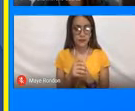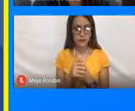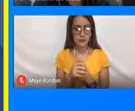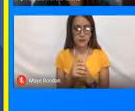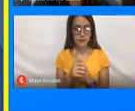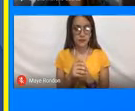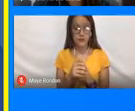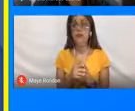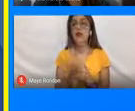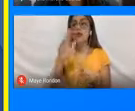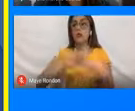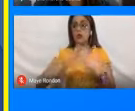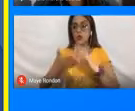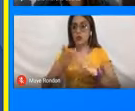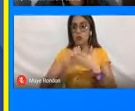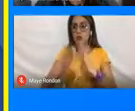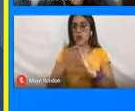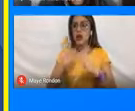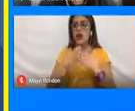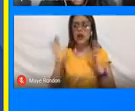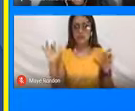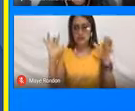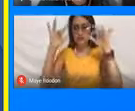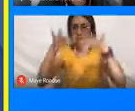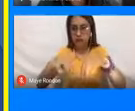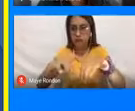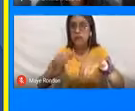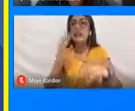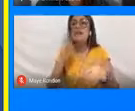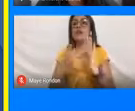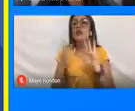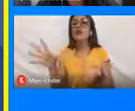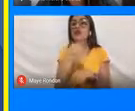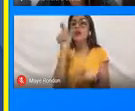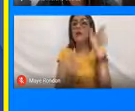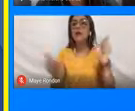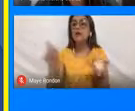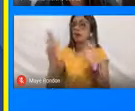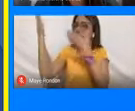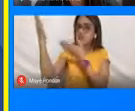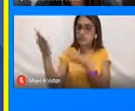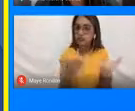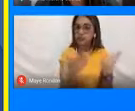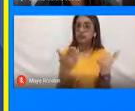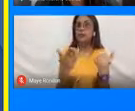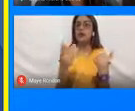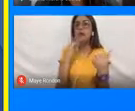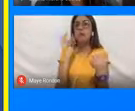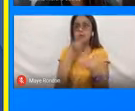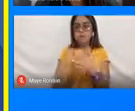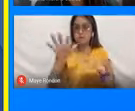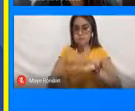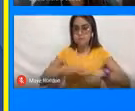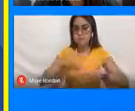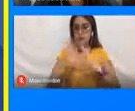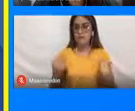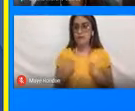La comunidad anfitriona, que seríamos todas las personas que residimos dentro de Bogotá.